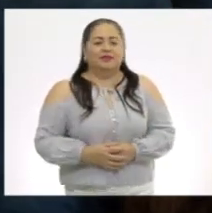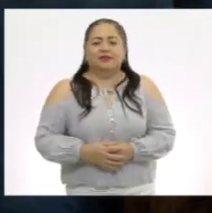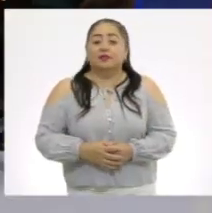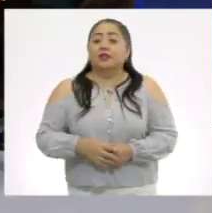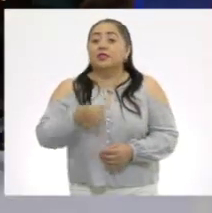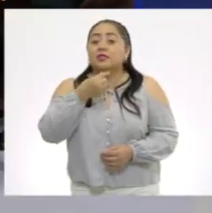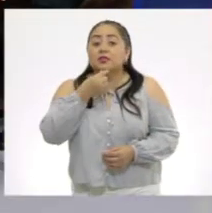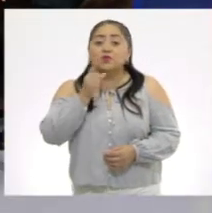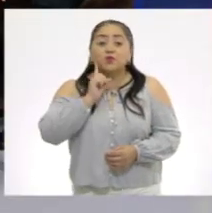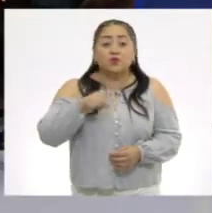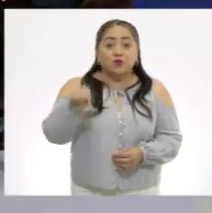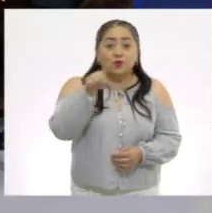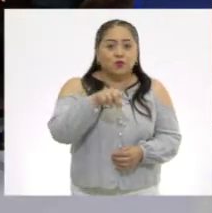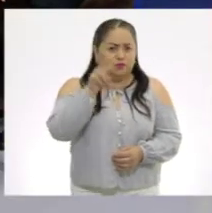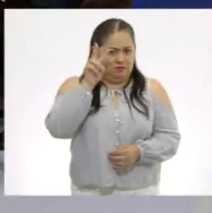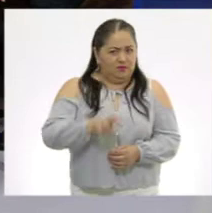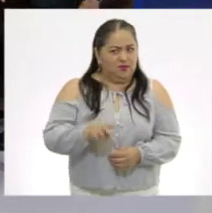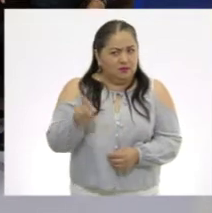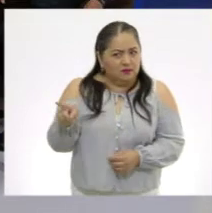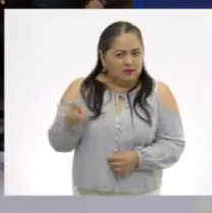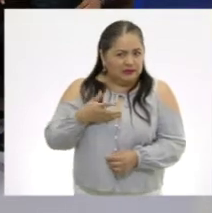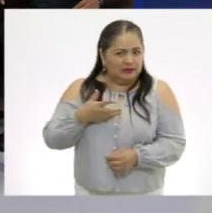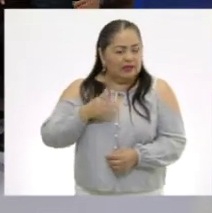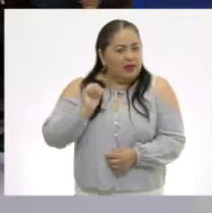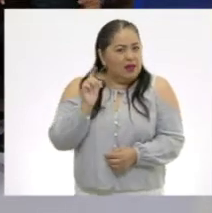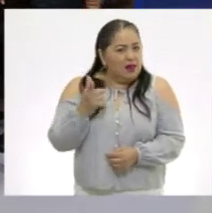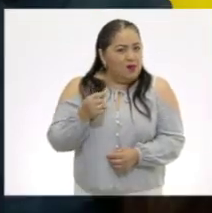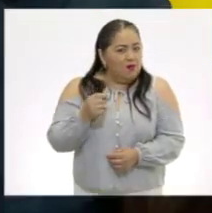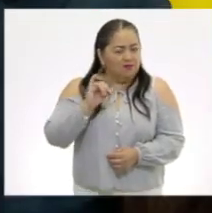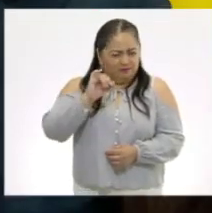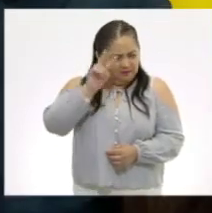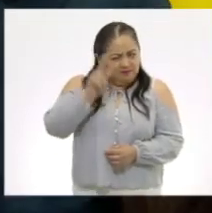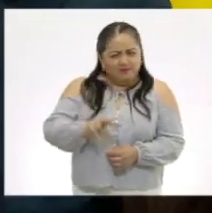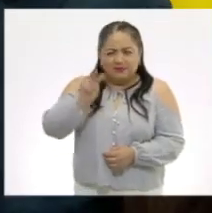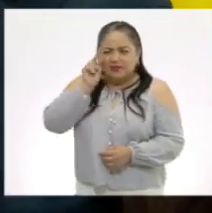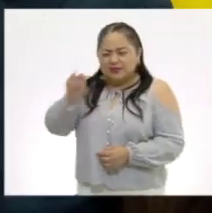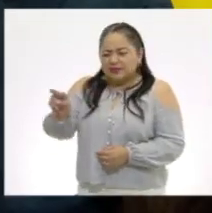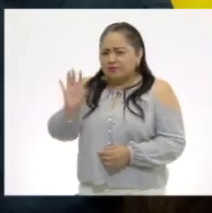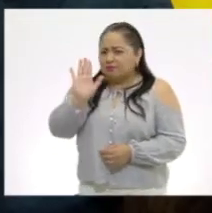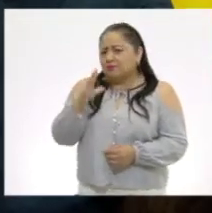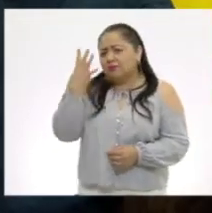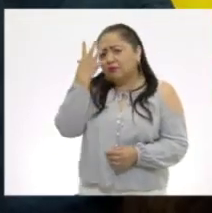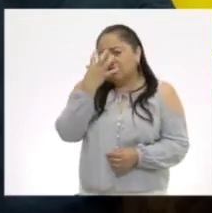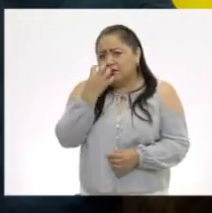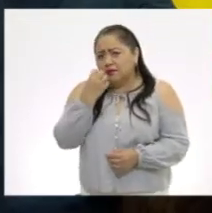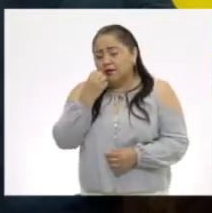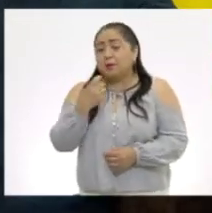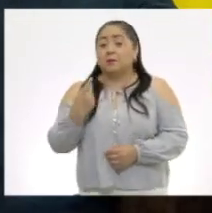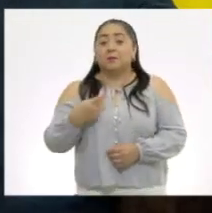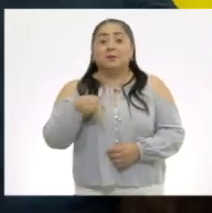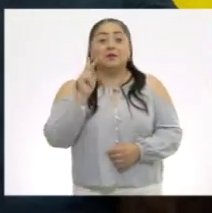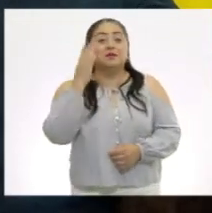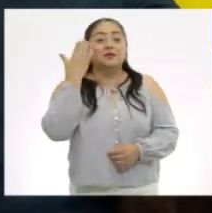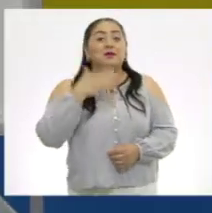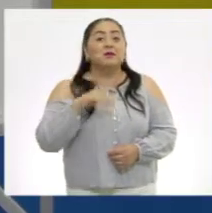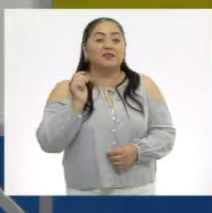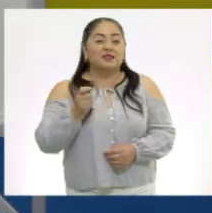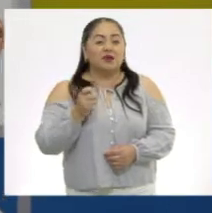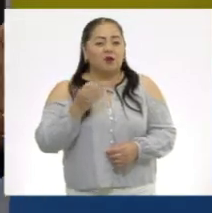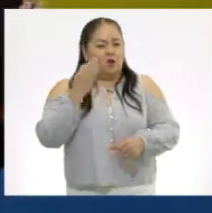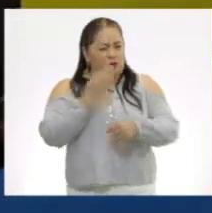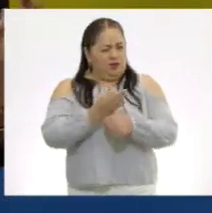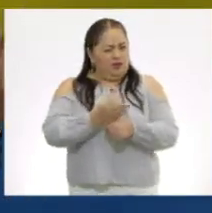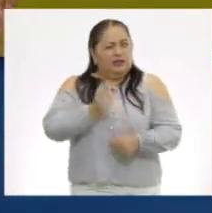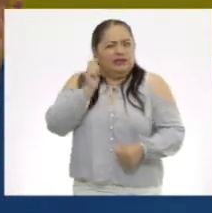Niñas y niños, ¿verdad que Aníbal tiene algo? ¿Verdad que se ve un poco triste? Pero ¿saben qué? Vamos a